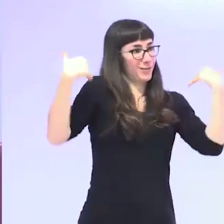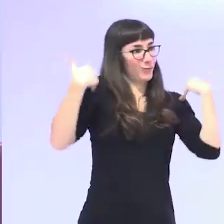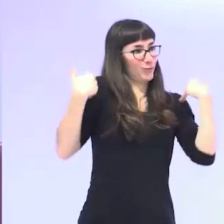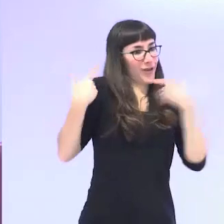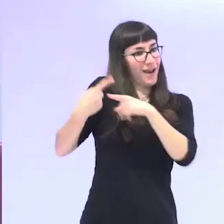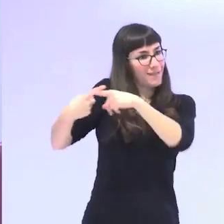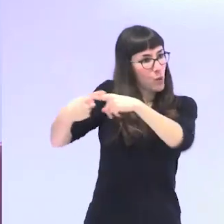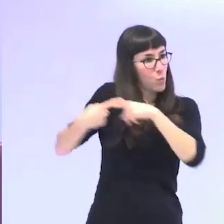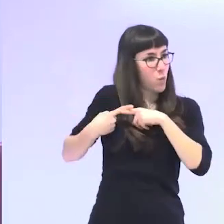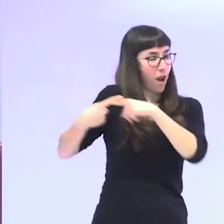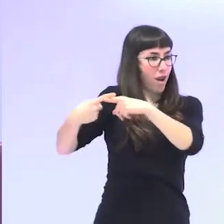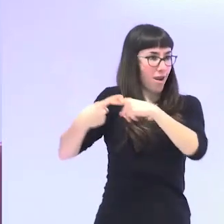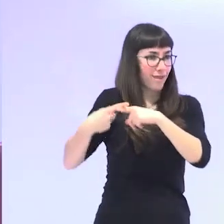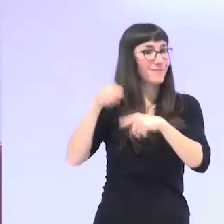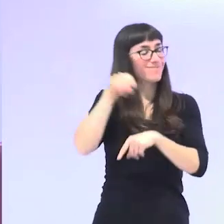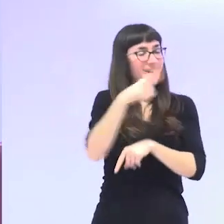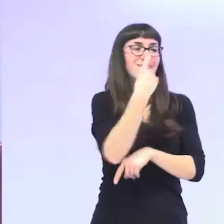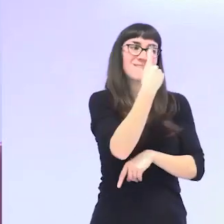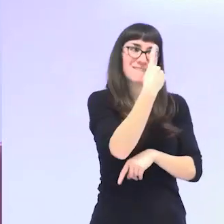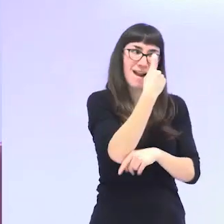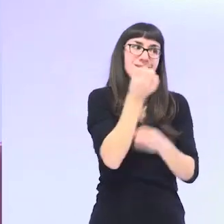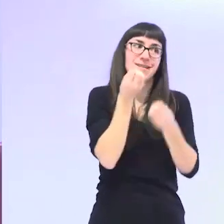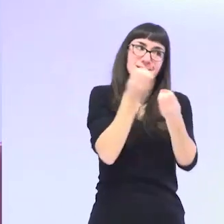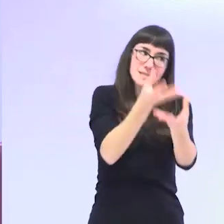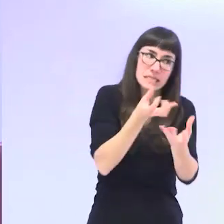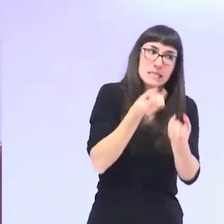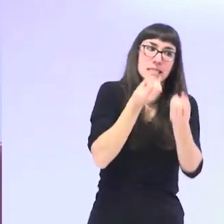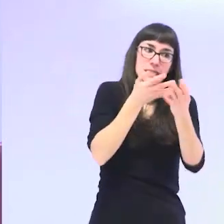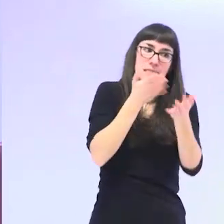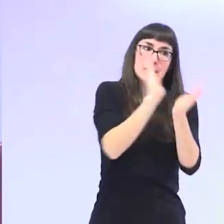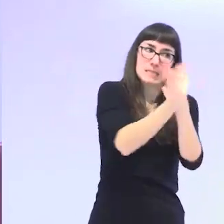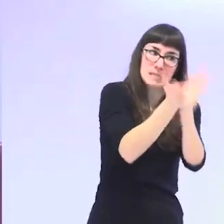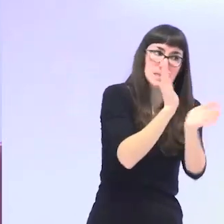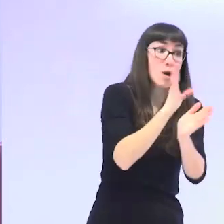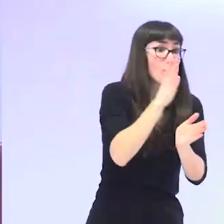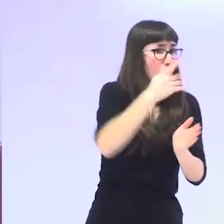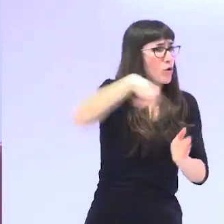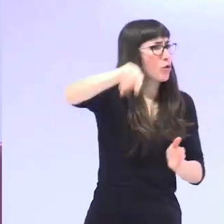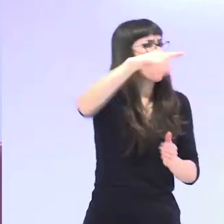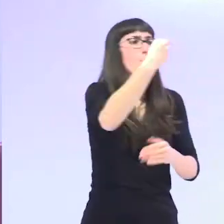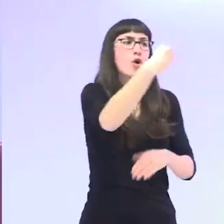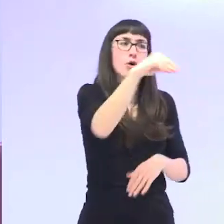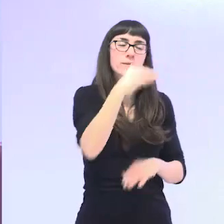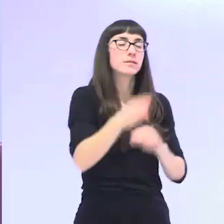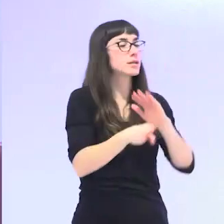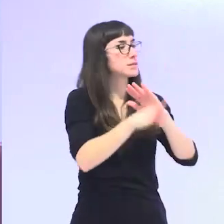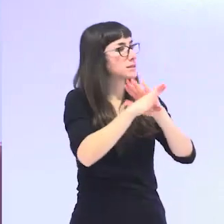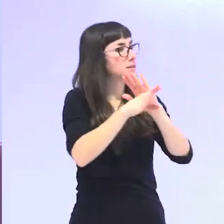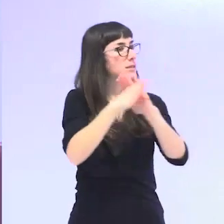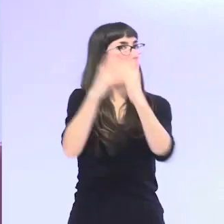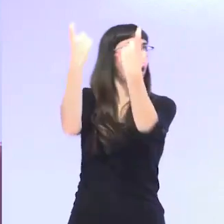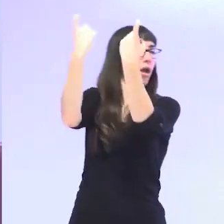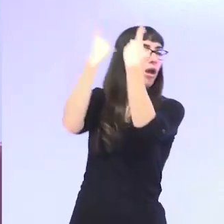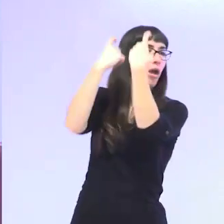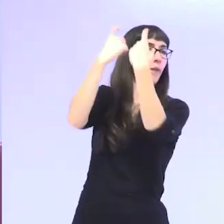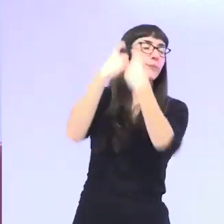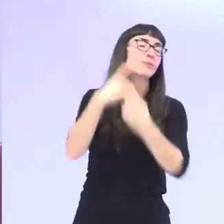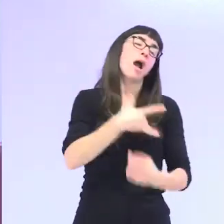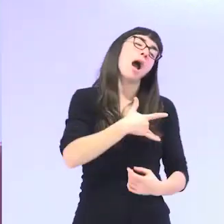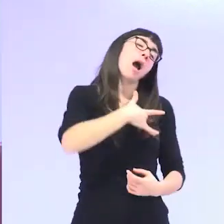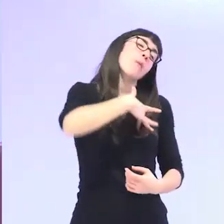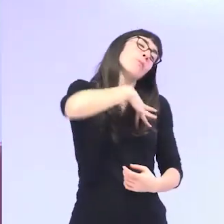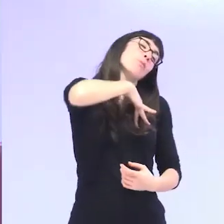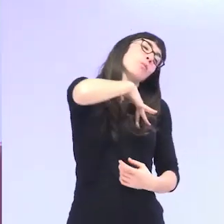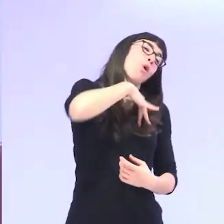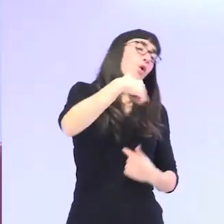que trabajarlo y hay que seguir hablándolo porque las generaciones más jóvenes todavía siguen siendo educadas en una idea del amor en la que